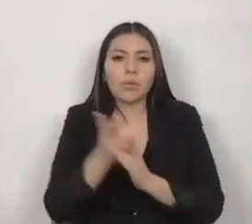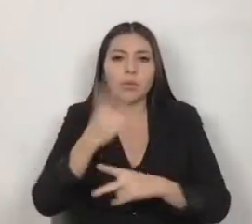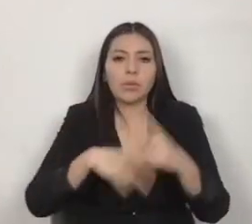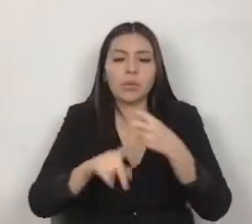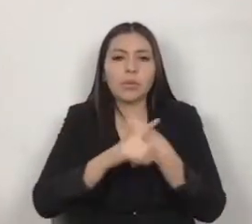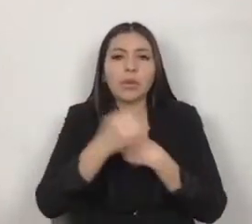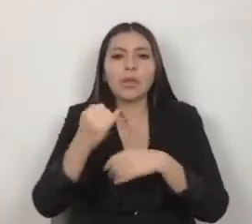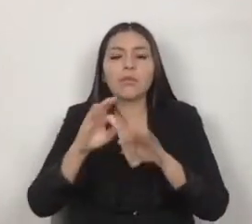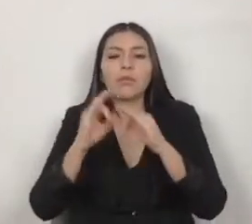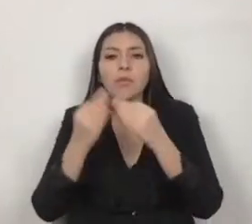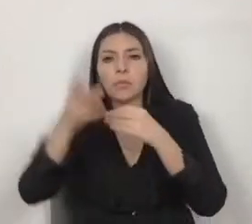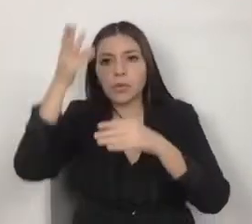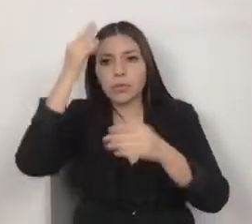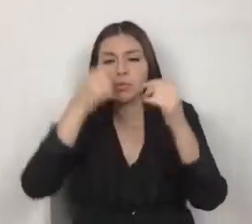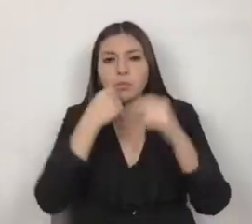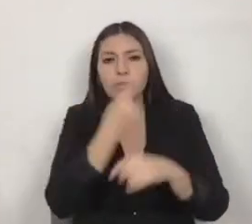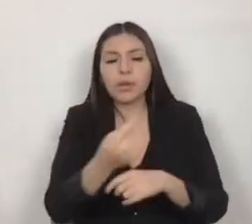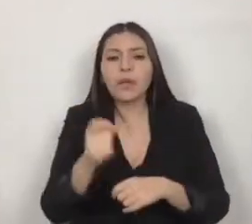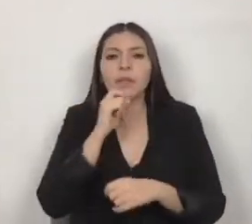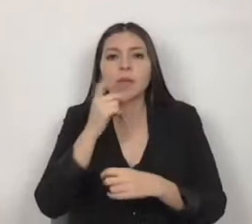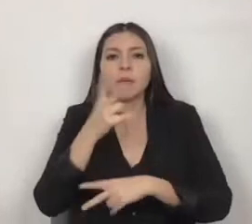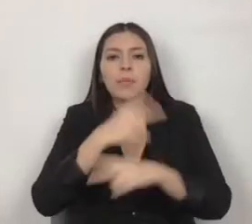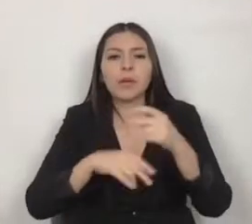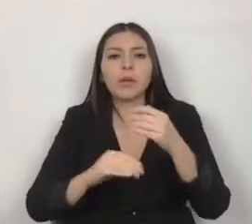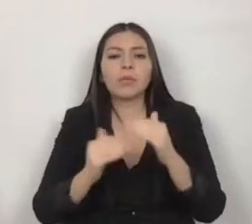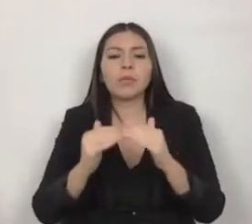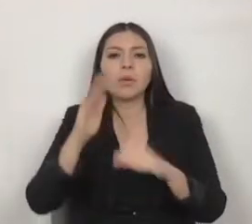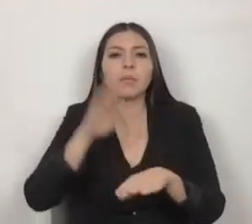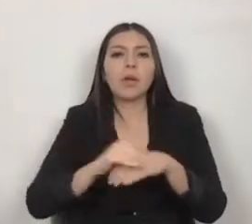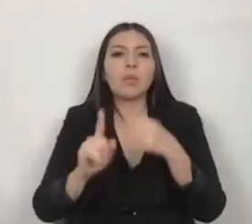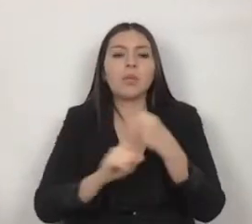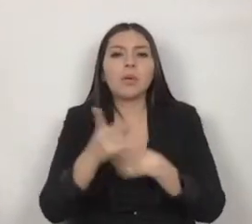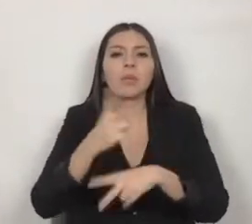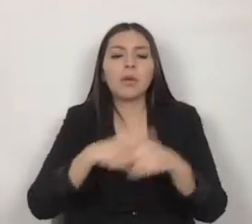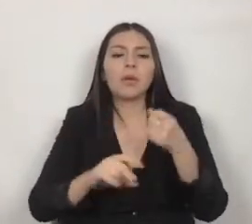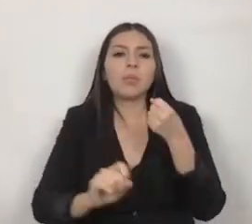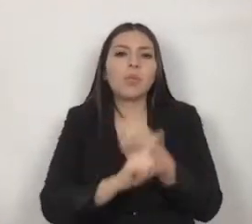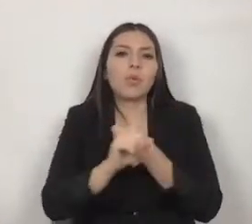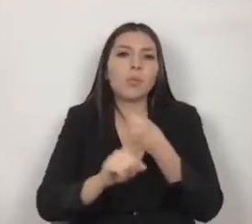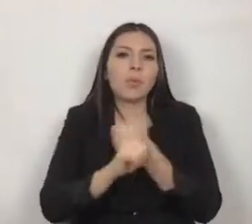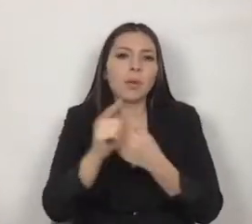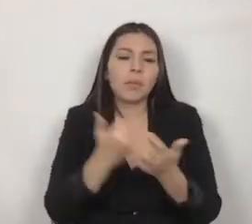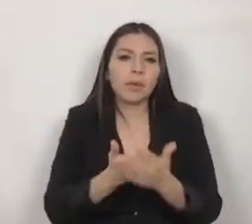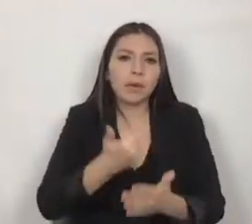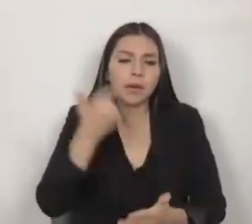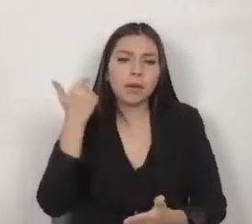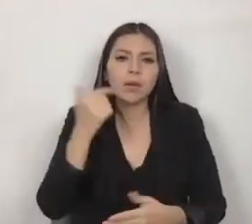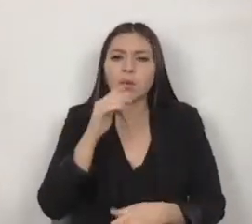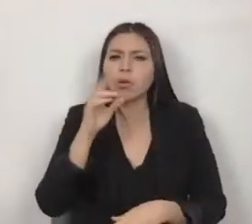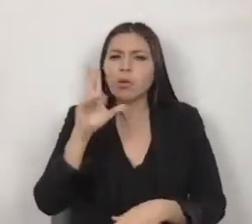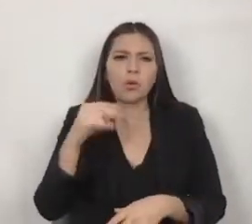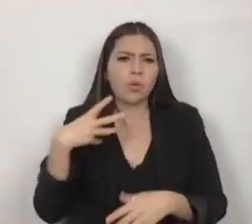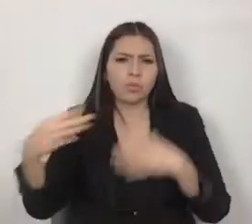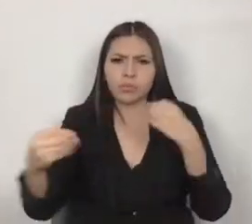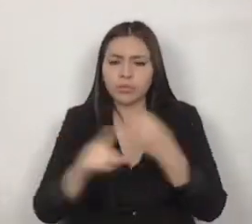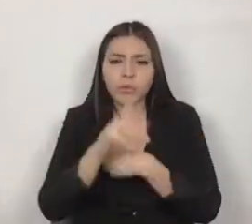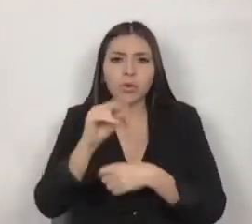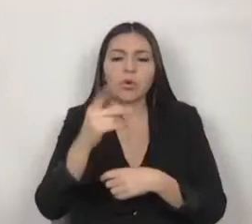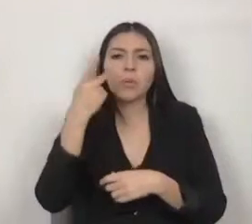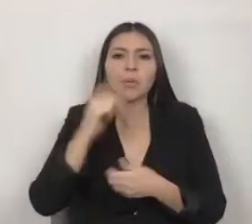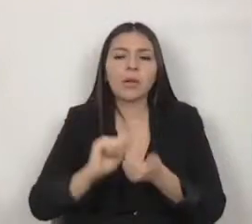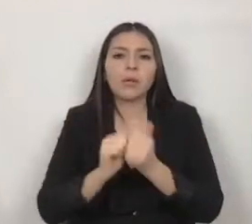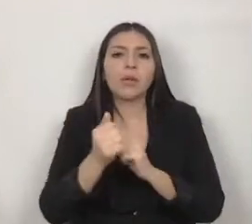menores e incrementan el riesgo de la aparición de enfermedades crónicas no transmitibles que se traducen en